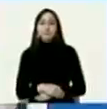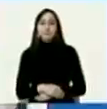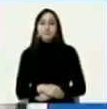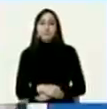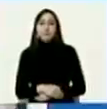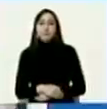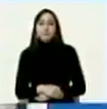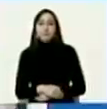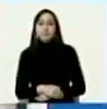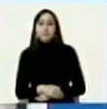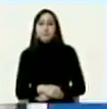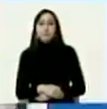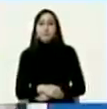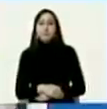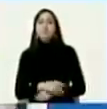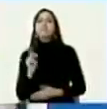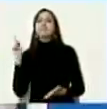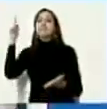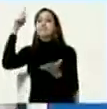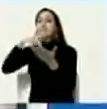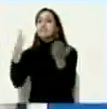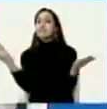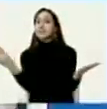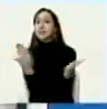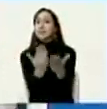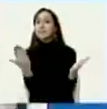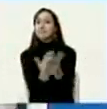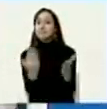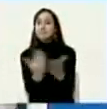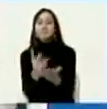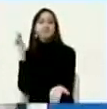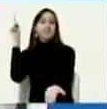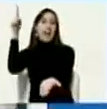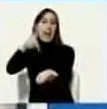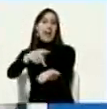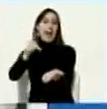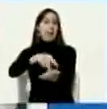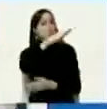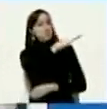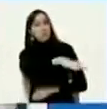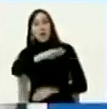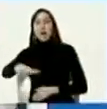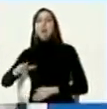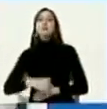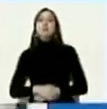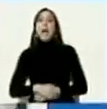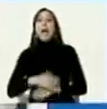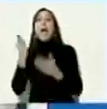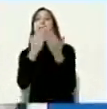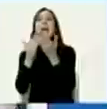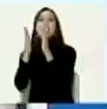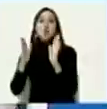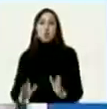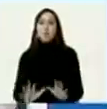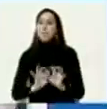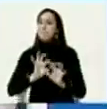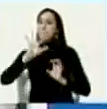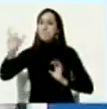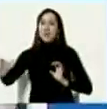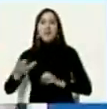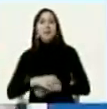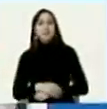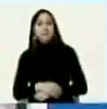la vuelta a clases presenciales de los estudiantes del país de la educación